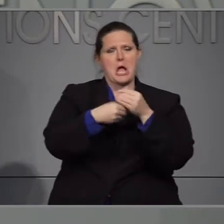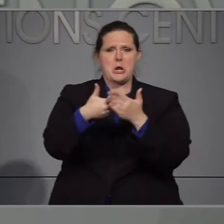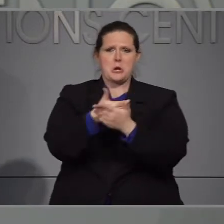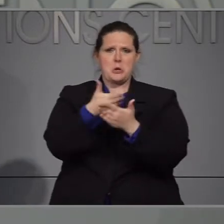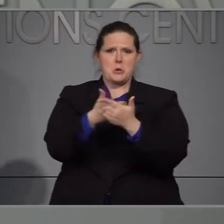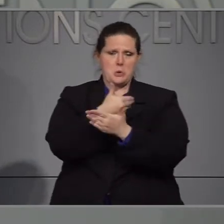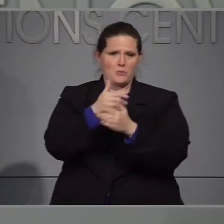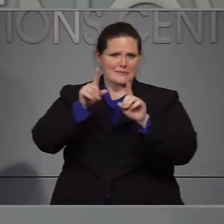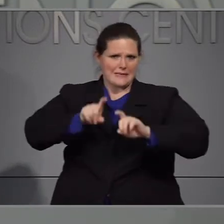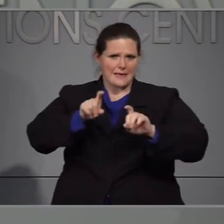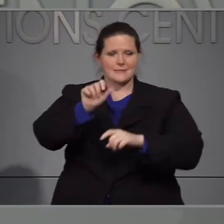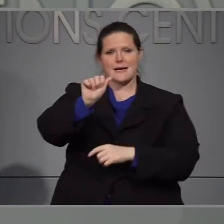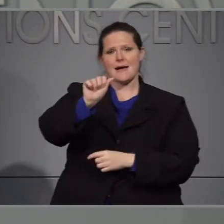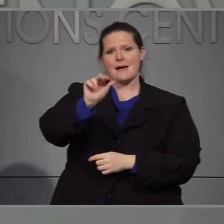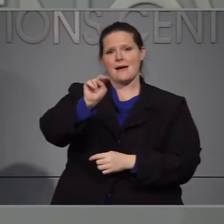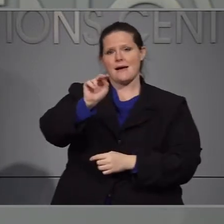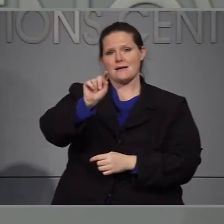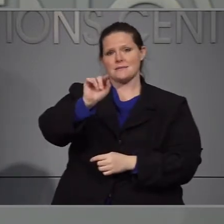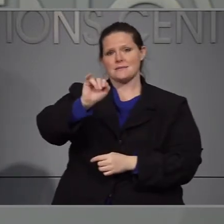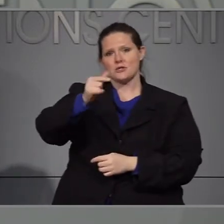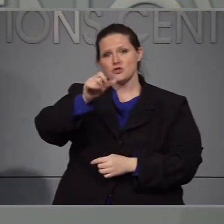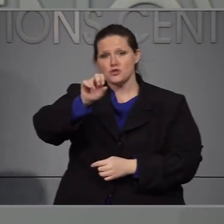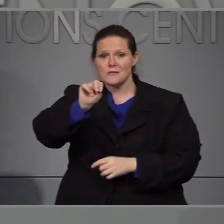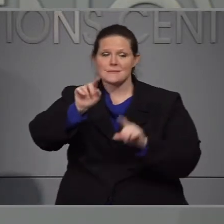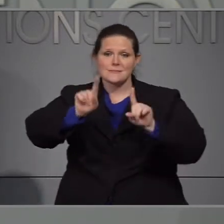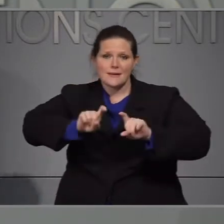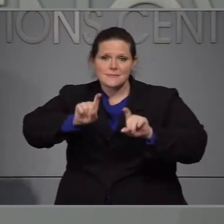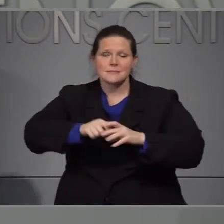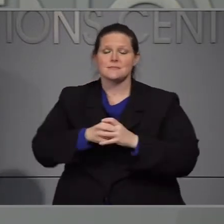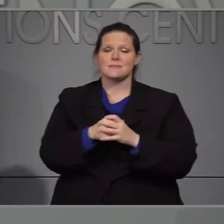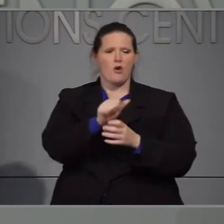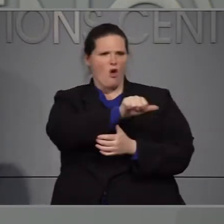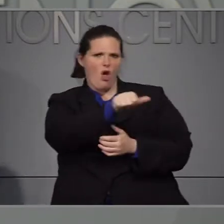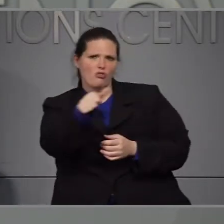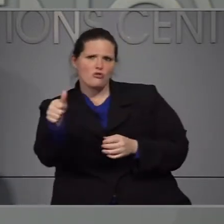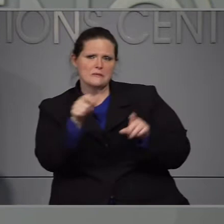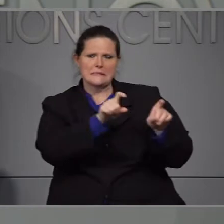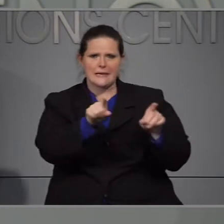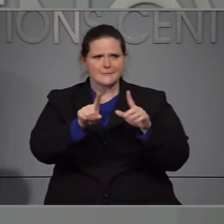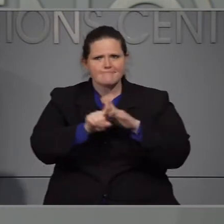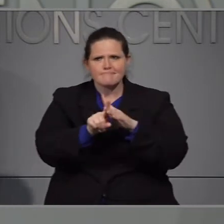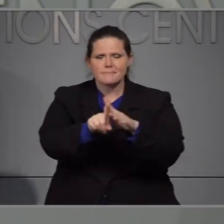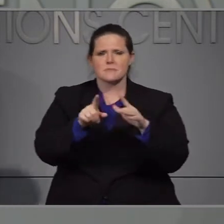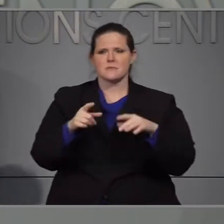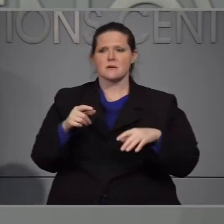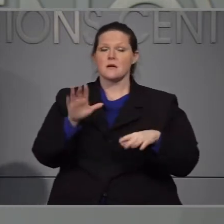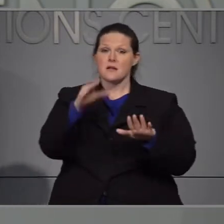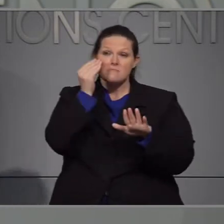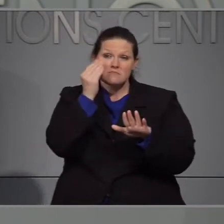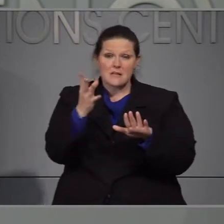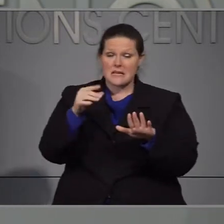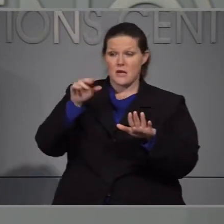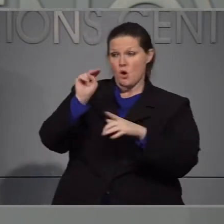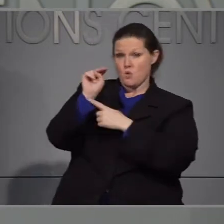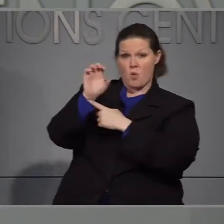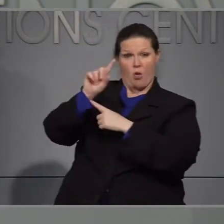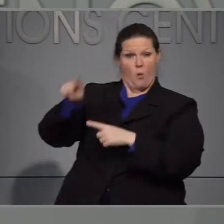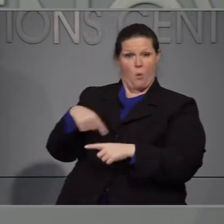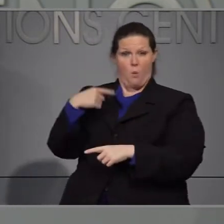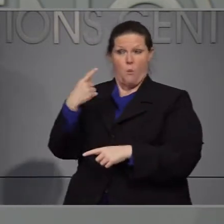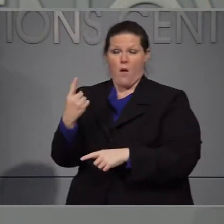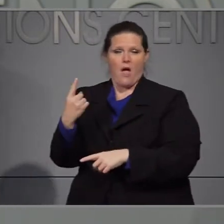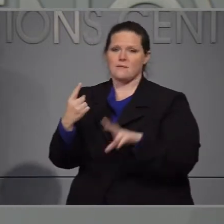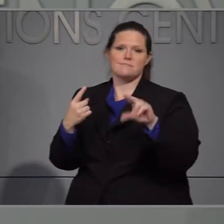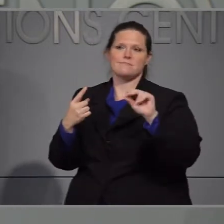para incluir más pruebas de antígenos y otras técnicas. Ahora de este no es un problema único para Carolina del Norte